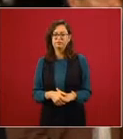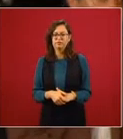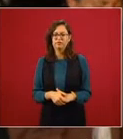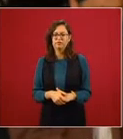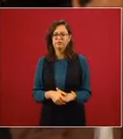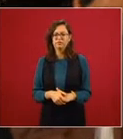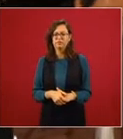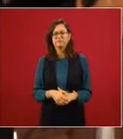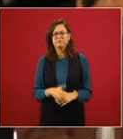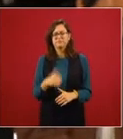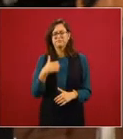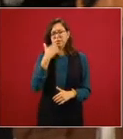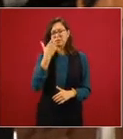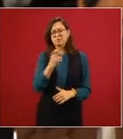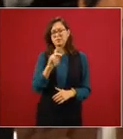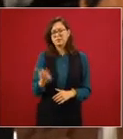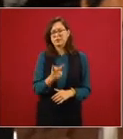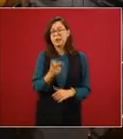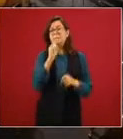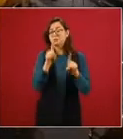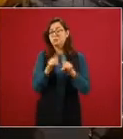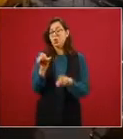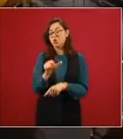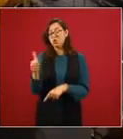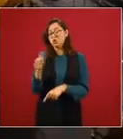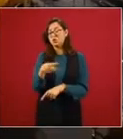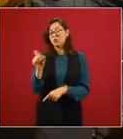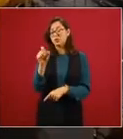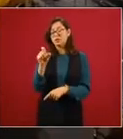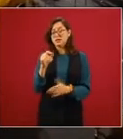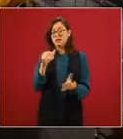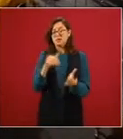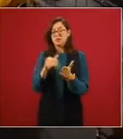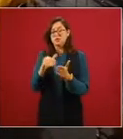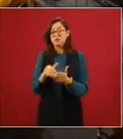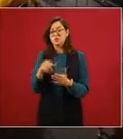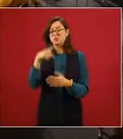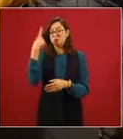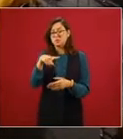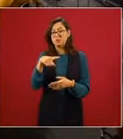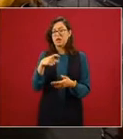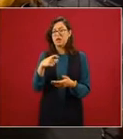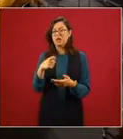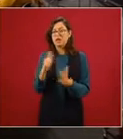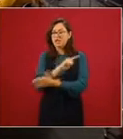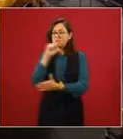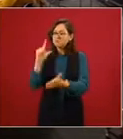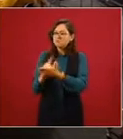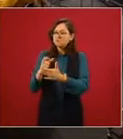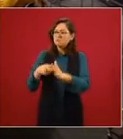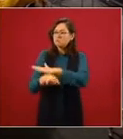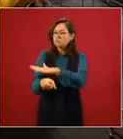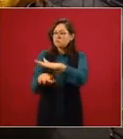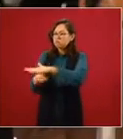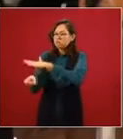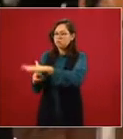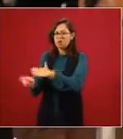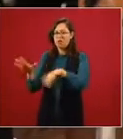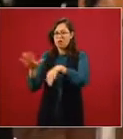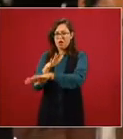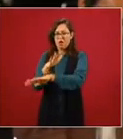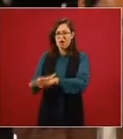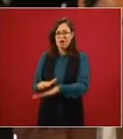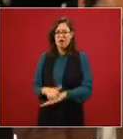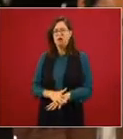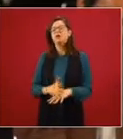justo preguntarle y bueno otros 120 millones de pesos para comprar la reforma algunas de las reformas estructurales cómo recibió usted esta noticia